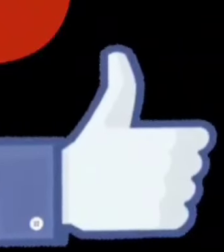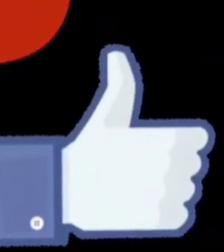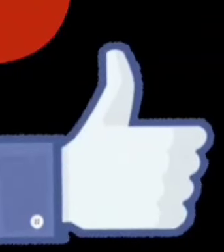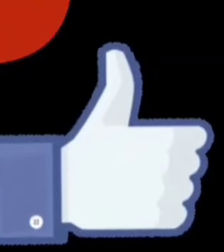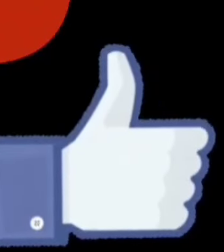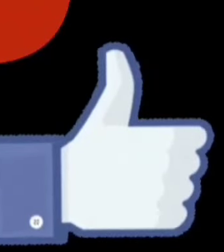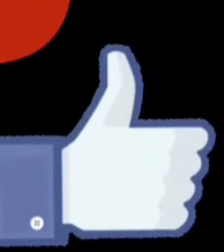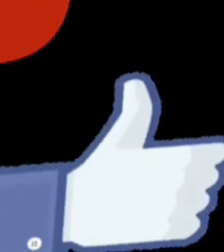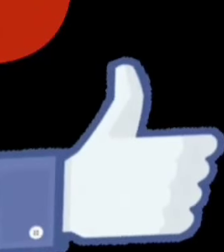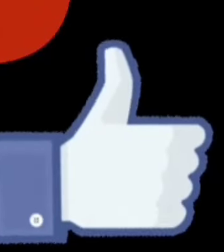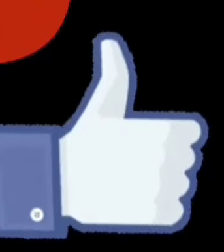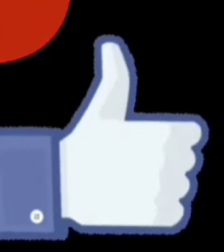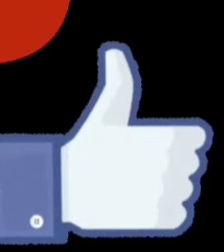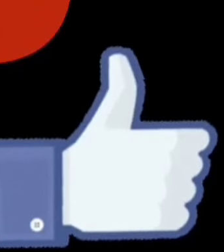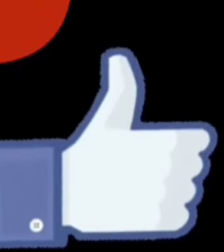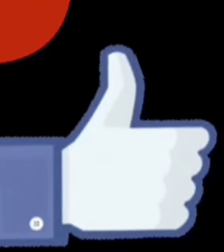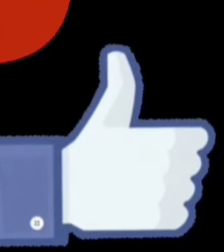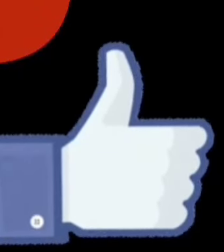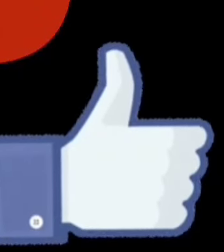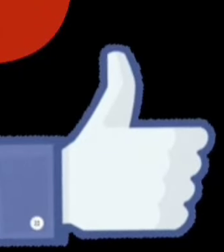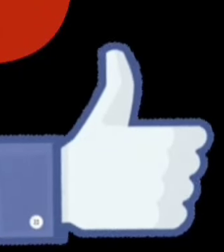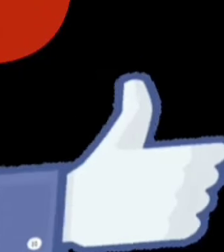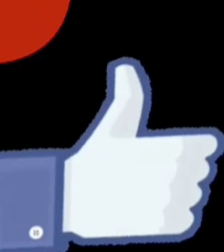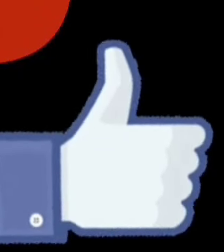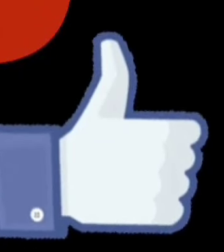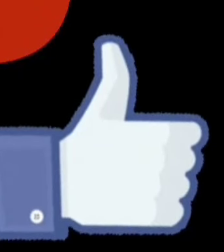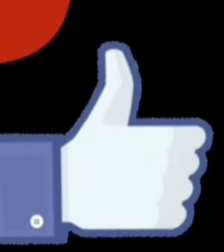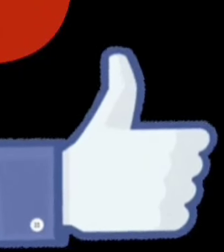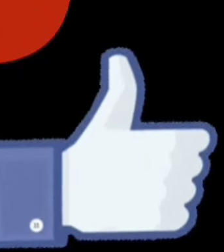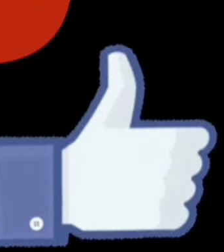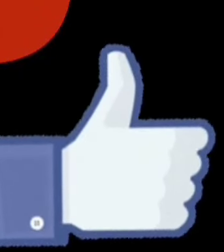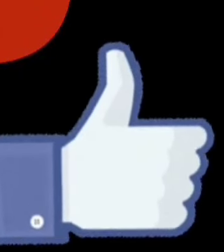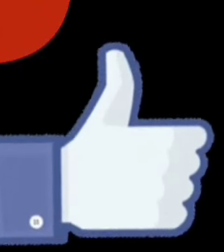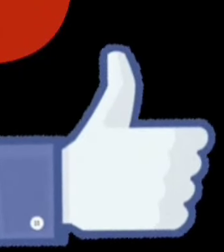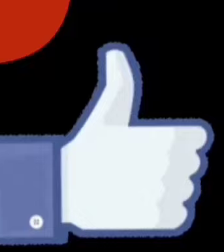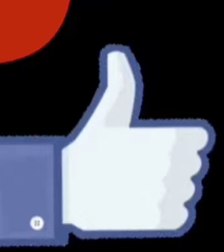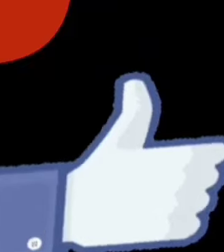Suscríbete, comparte el video, comenta y deja tu poderoso like. Muchas gracias.